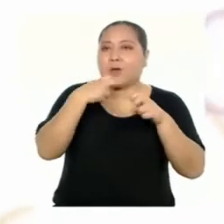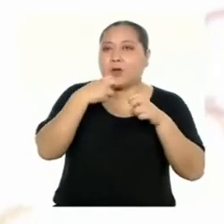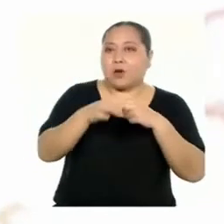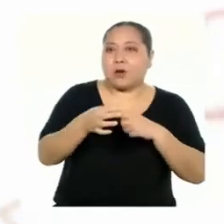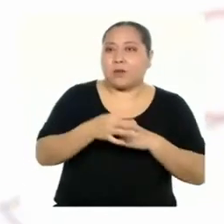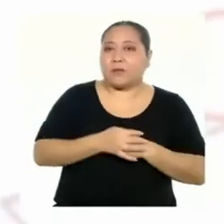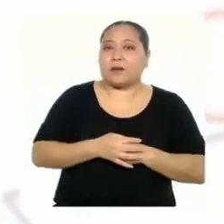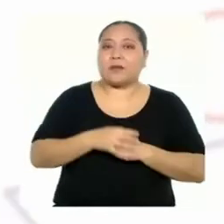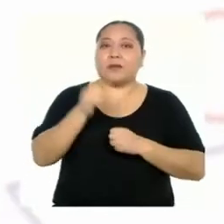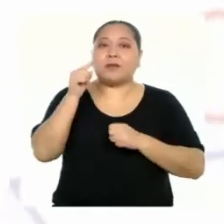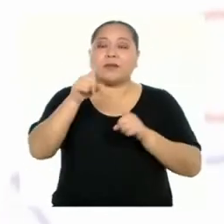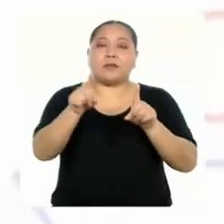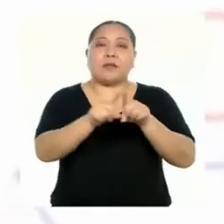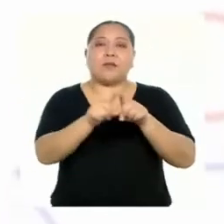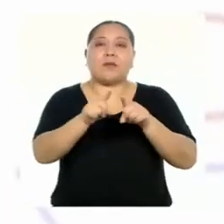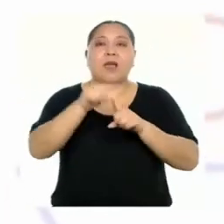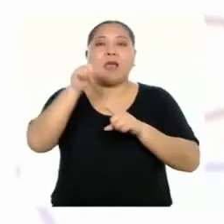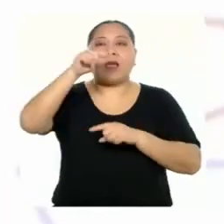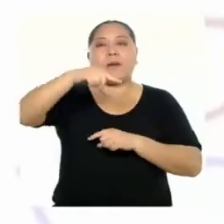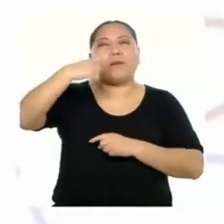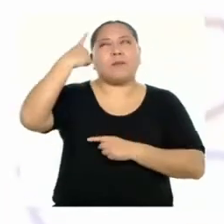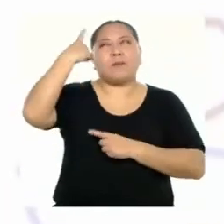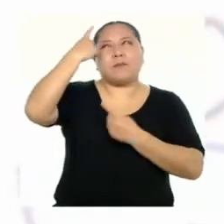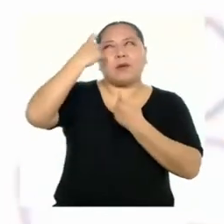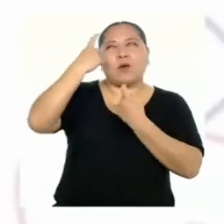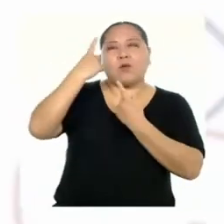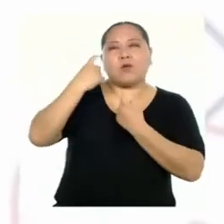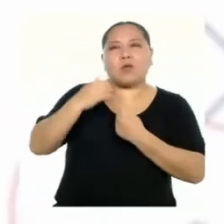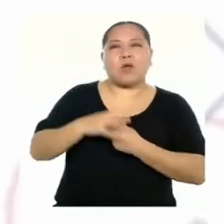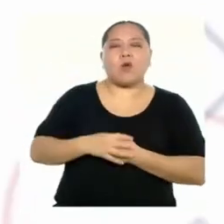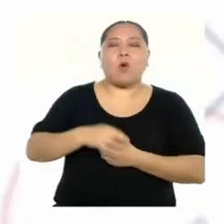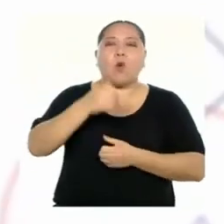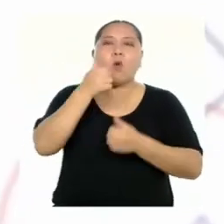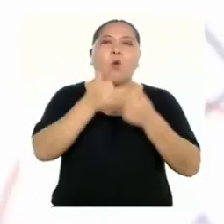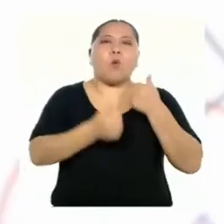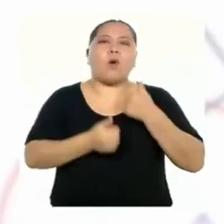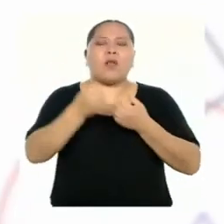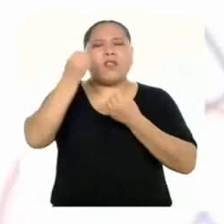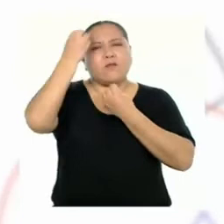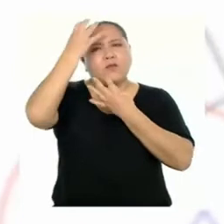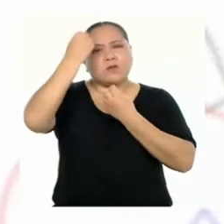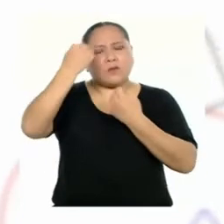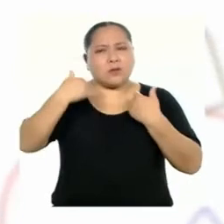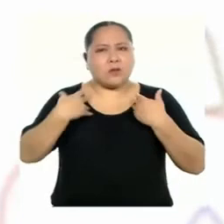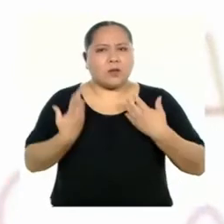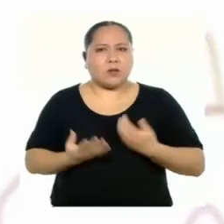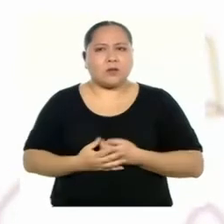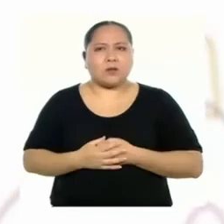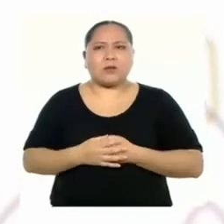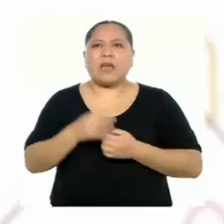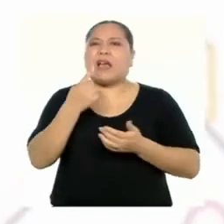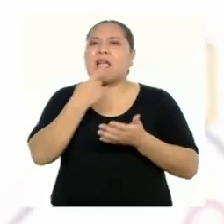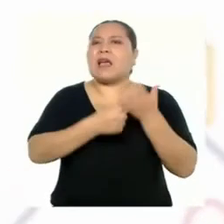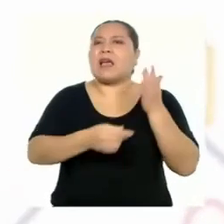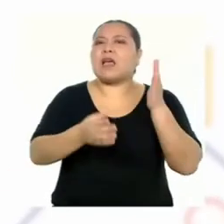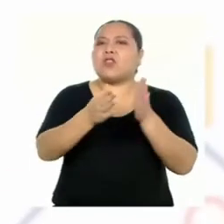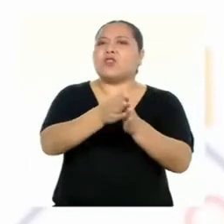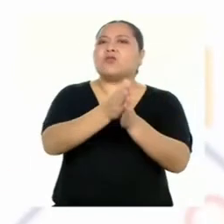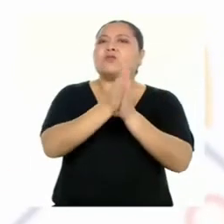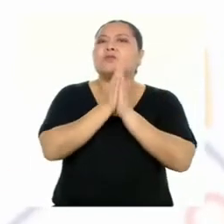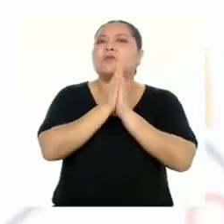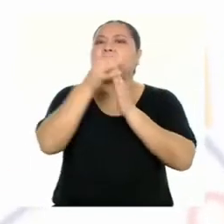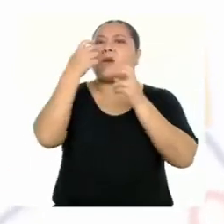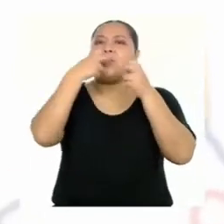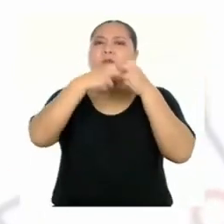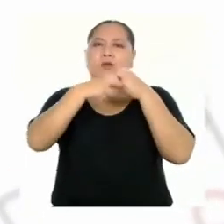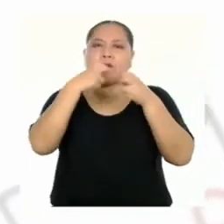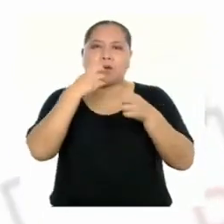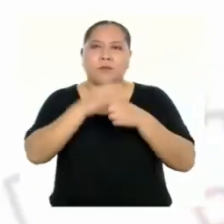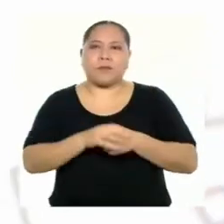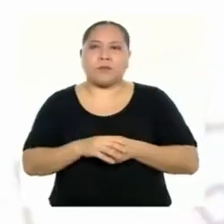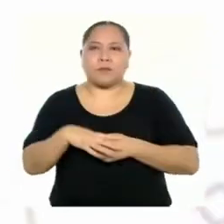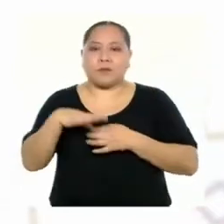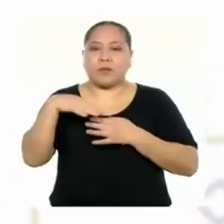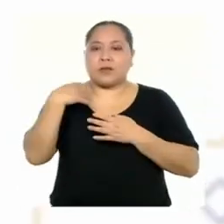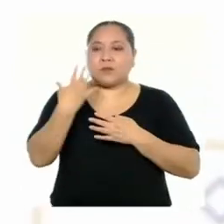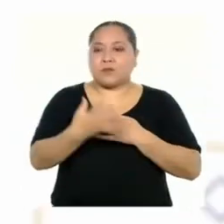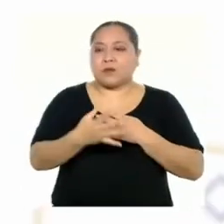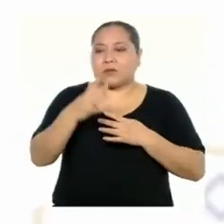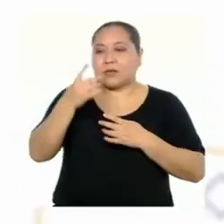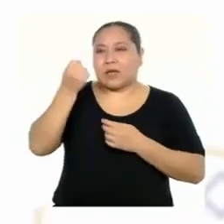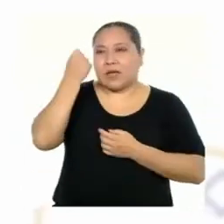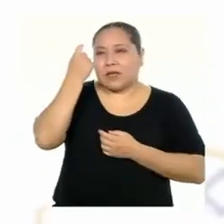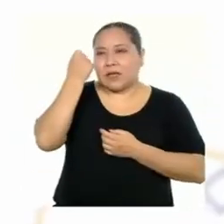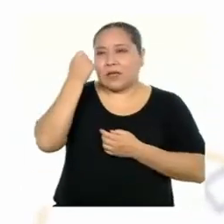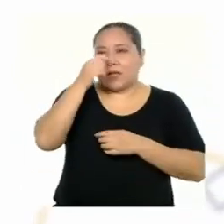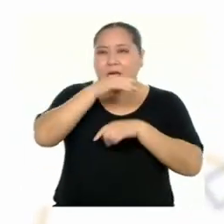y a partir de ahí preguntarnos, ¿con qué datos contamos? ¿Qué nos pide el problema? Luego nos tocará